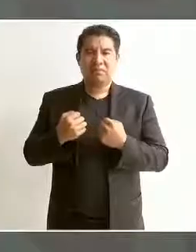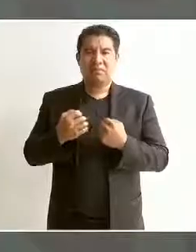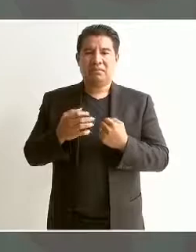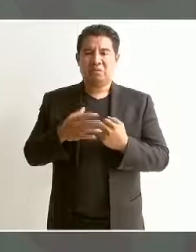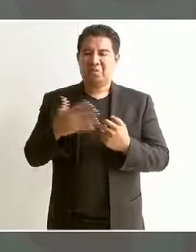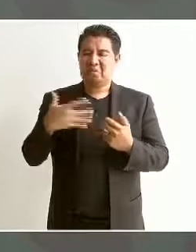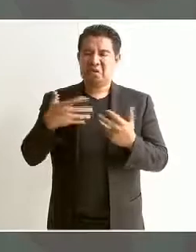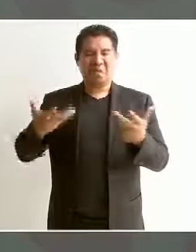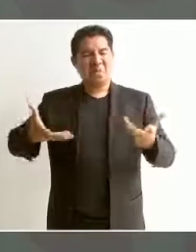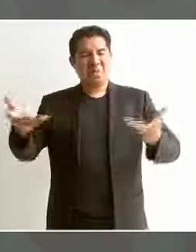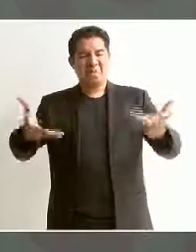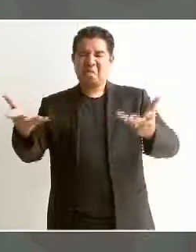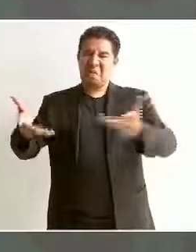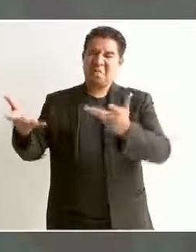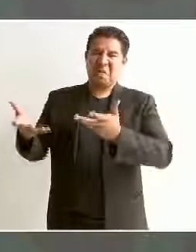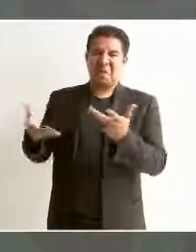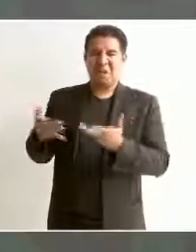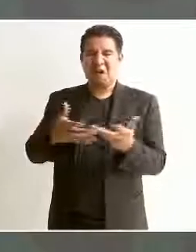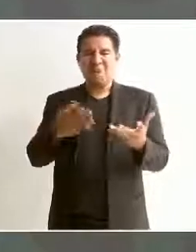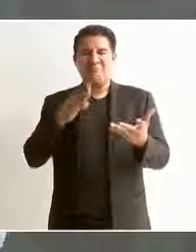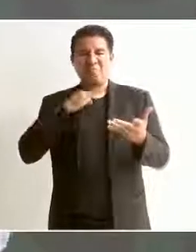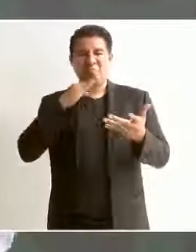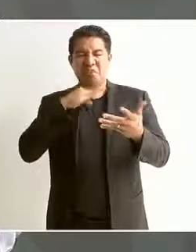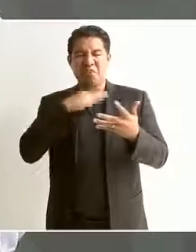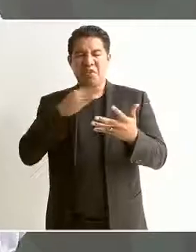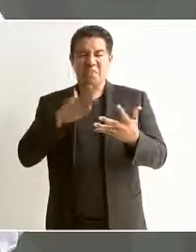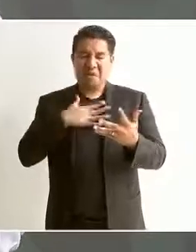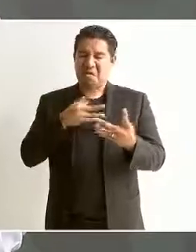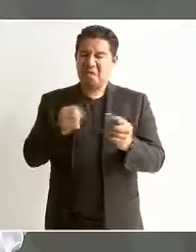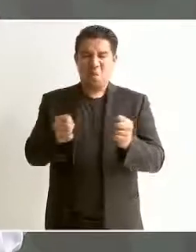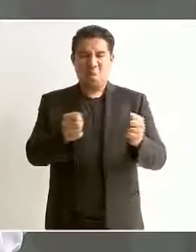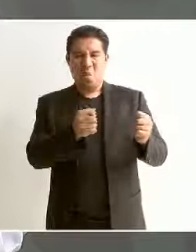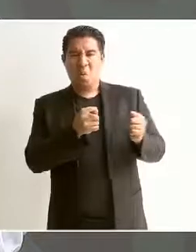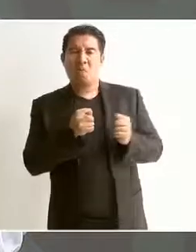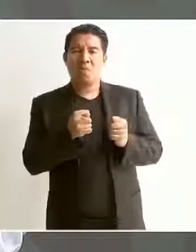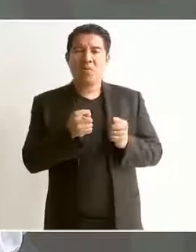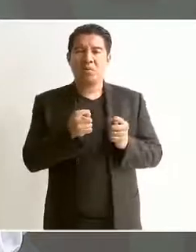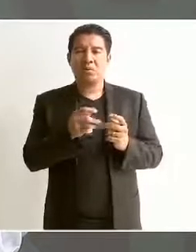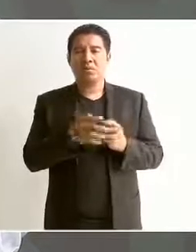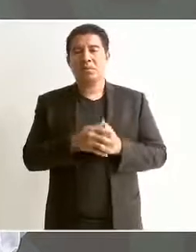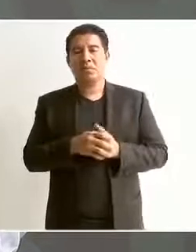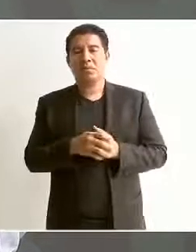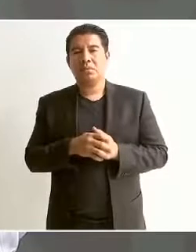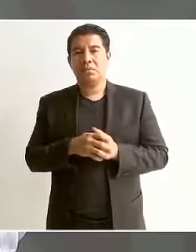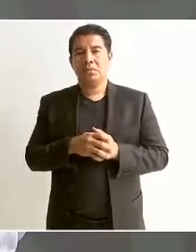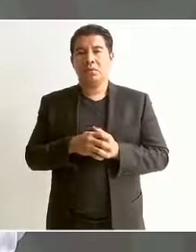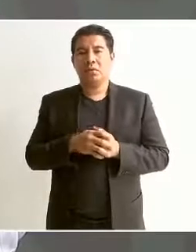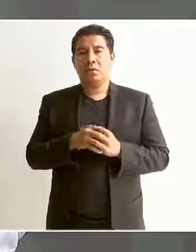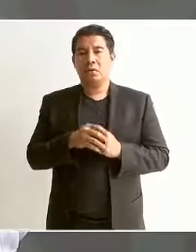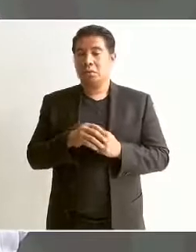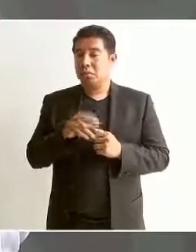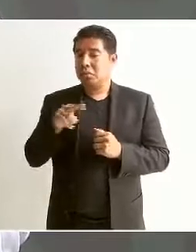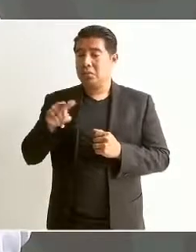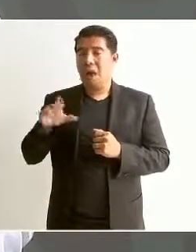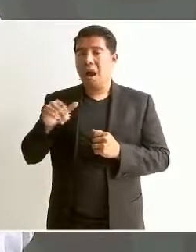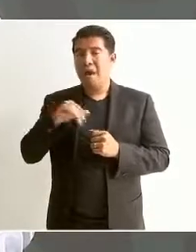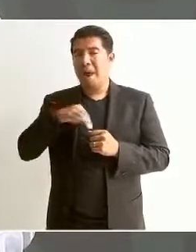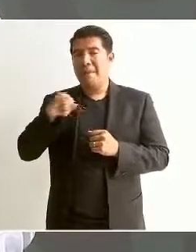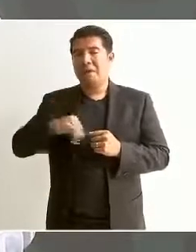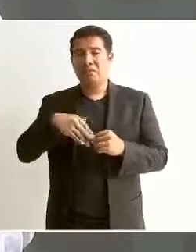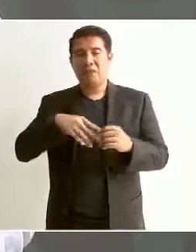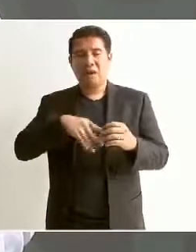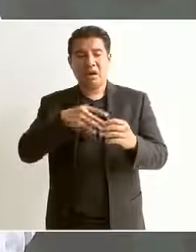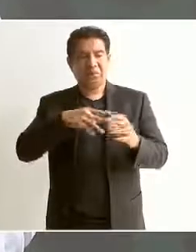y deshacer y que nunca se va a hacer justicia.